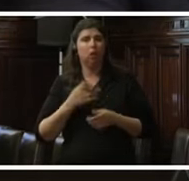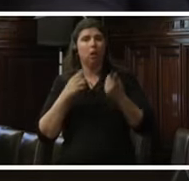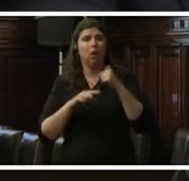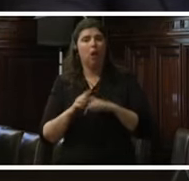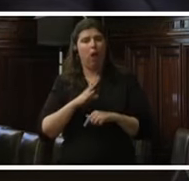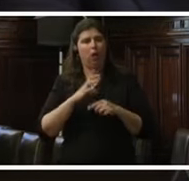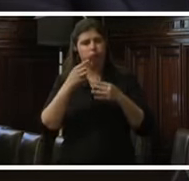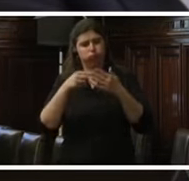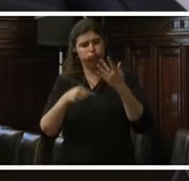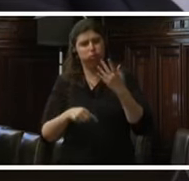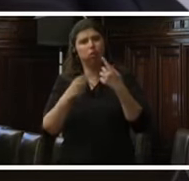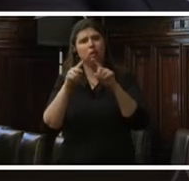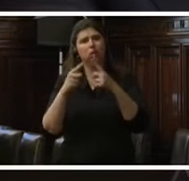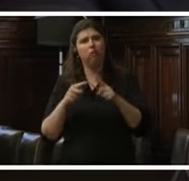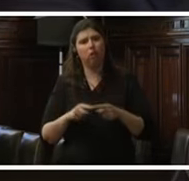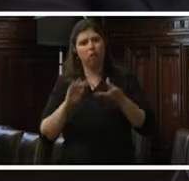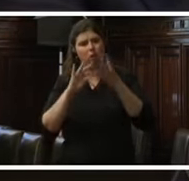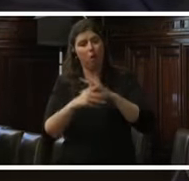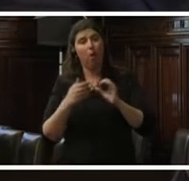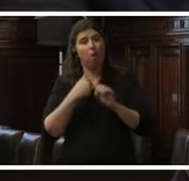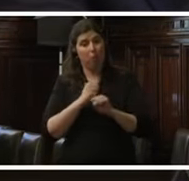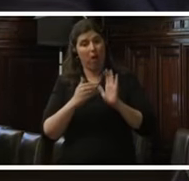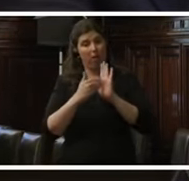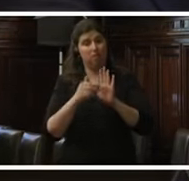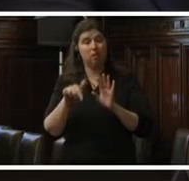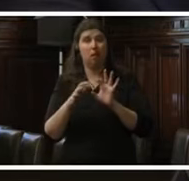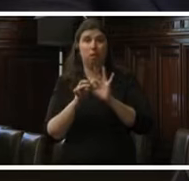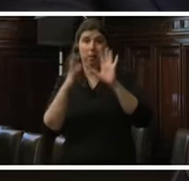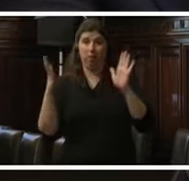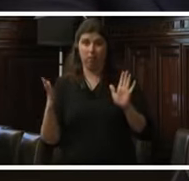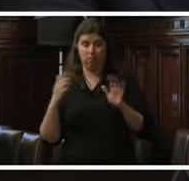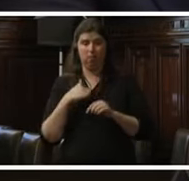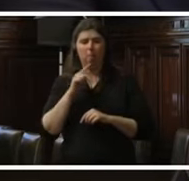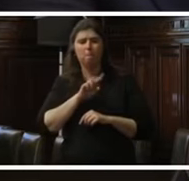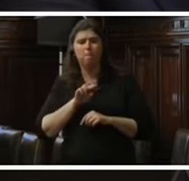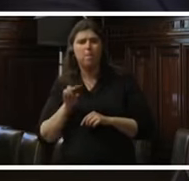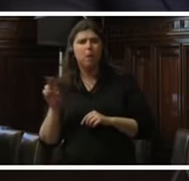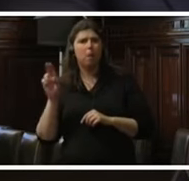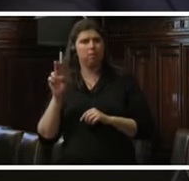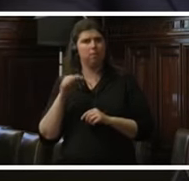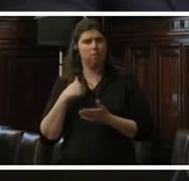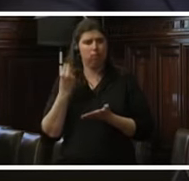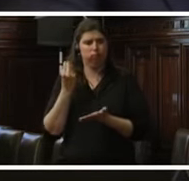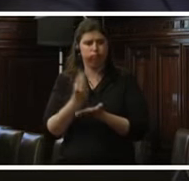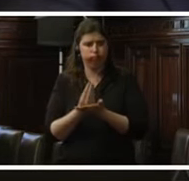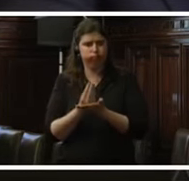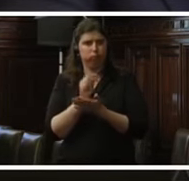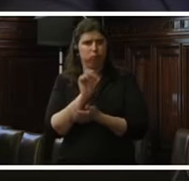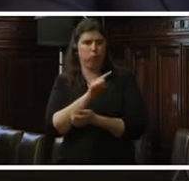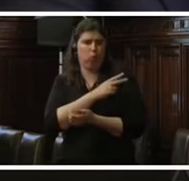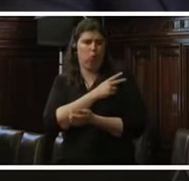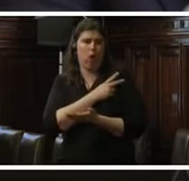concurren para garantizar esa independencia, una de ellas es asegurarle su permanencia y su inamovilidad en el cargo.